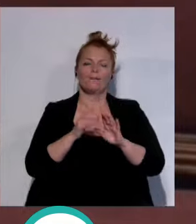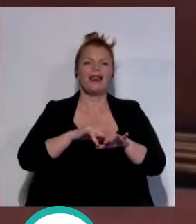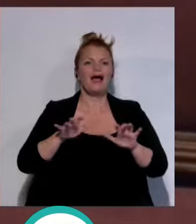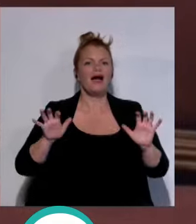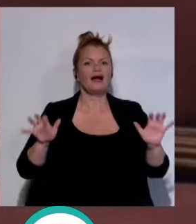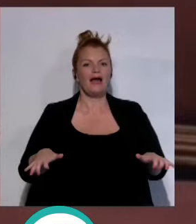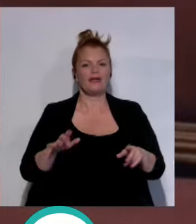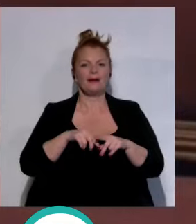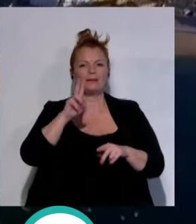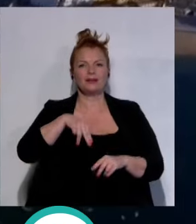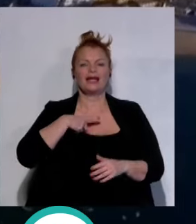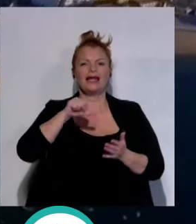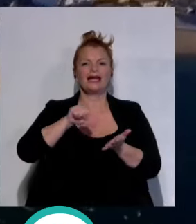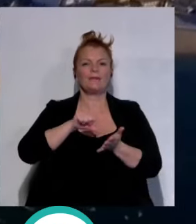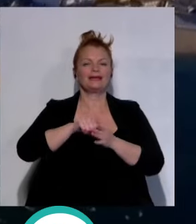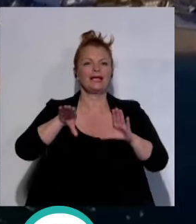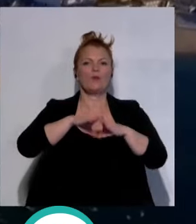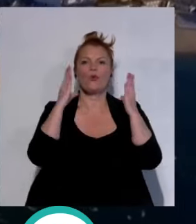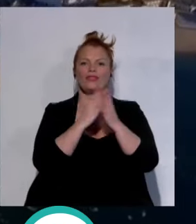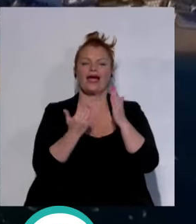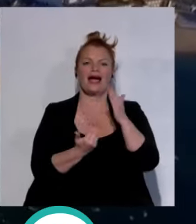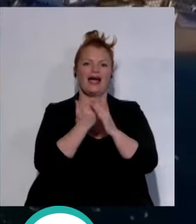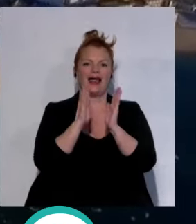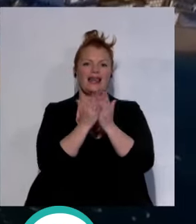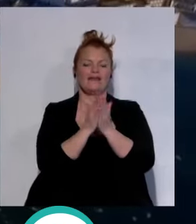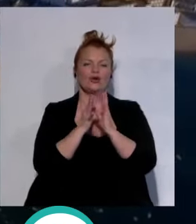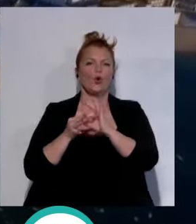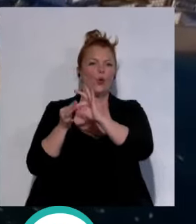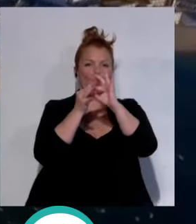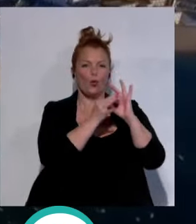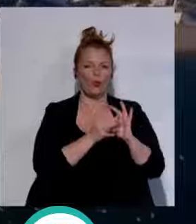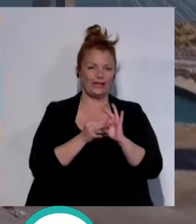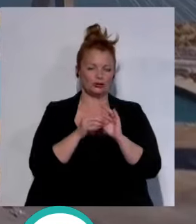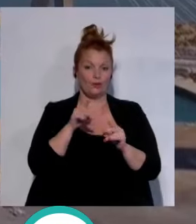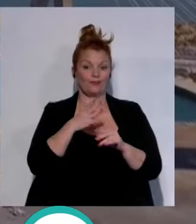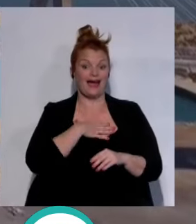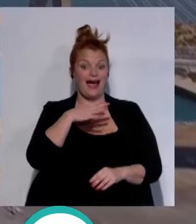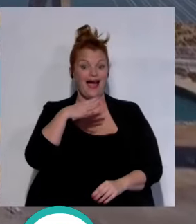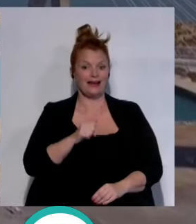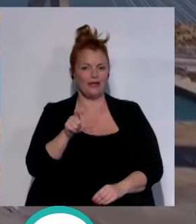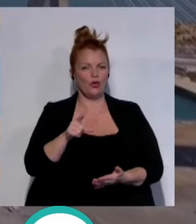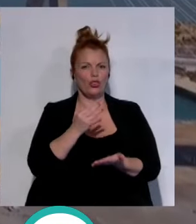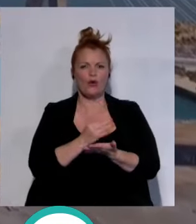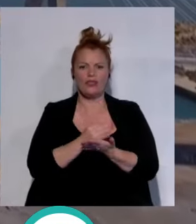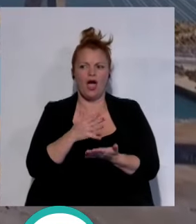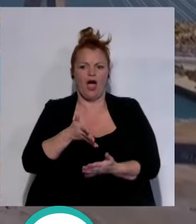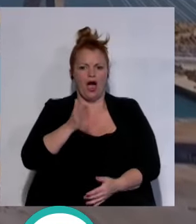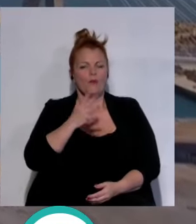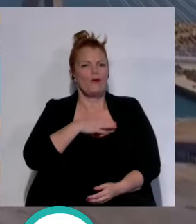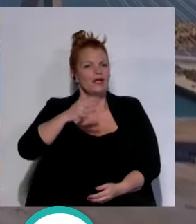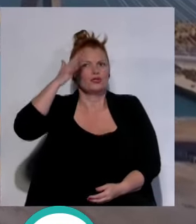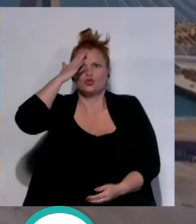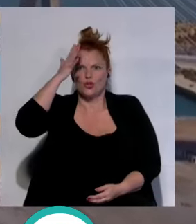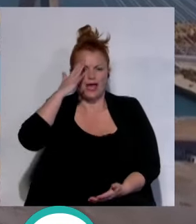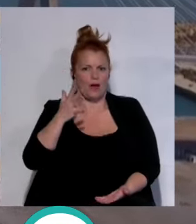Cádiz opte a ser capital mundial del libro ante la Unesco El alcalde ha insistido en que la ciudad tiene base y puede soñar a